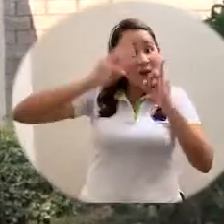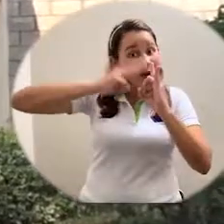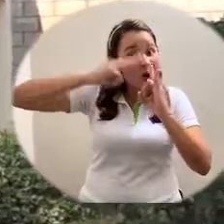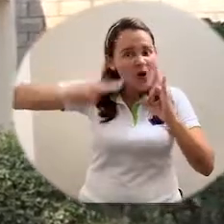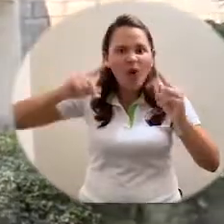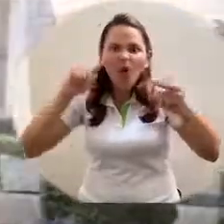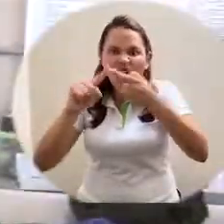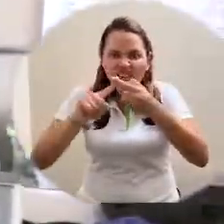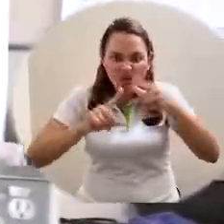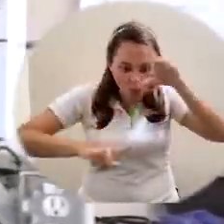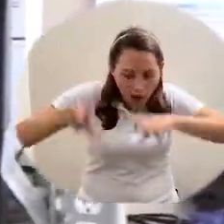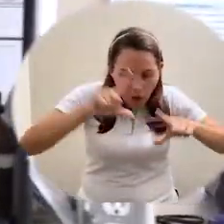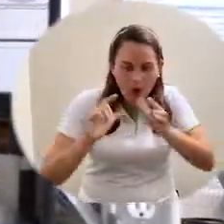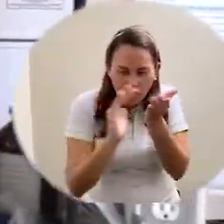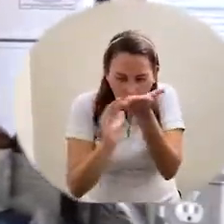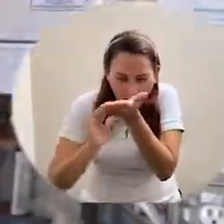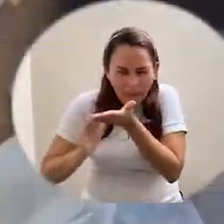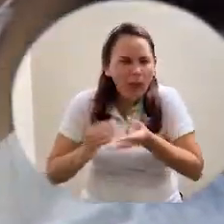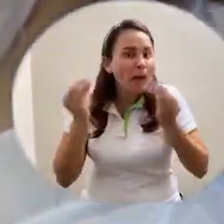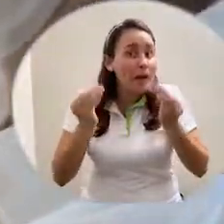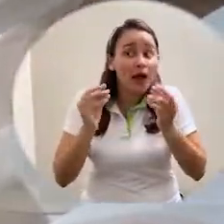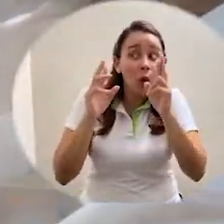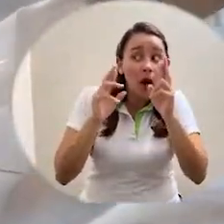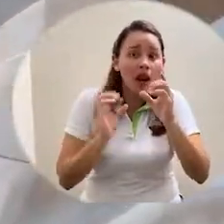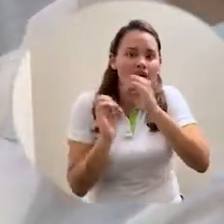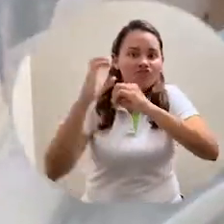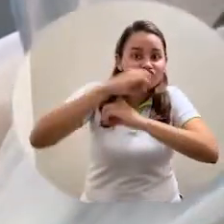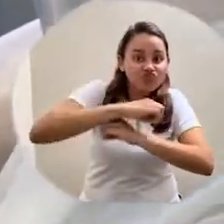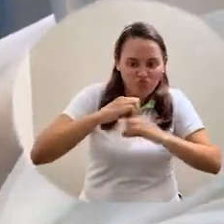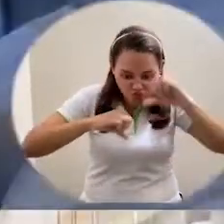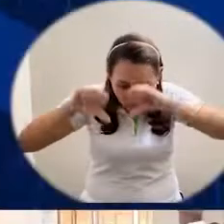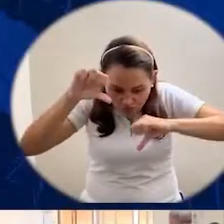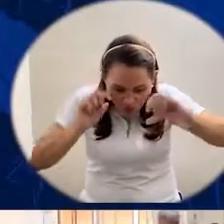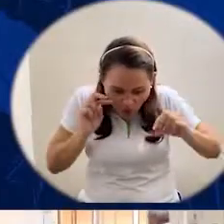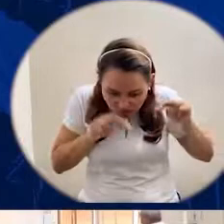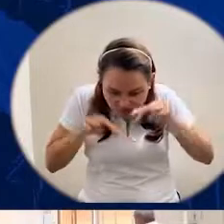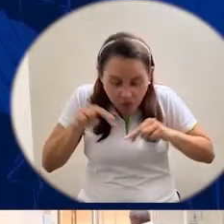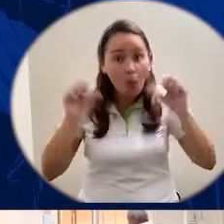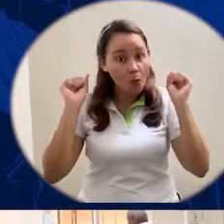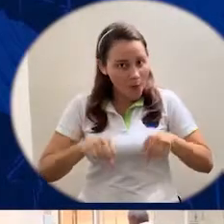Unimagdalena avanza en la habilitación del Laboratorio de Biología Molecular.